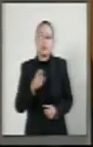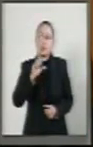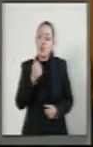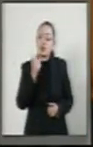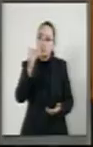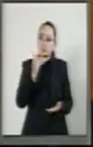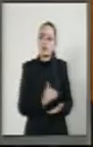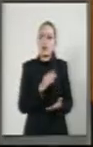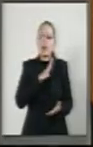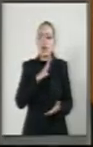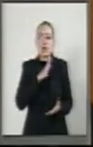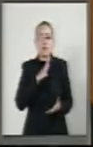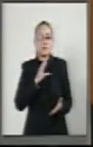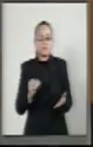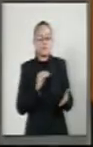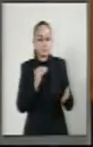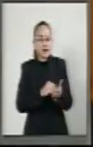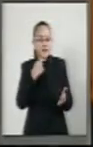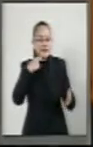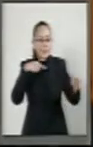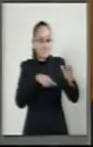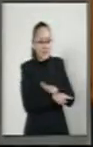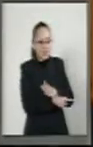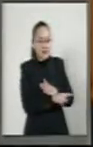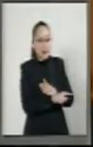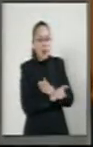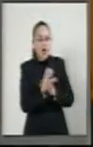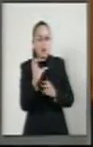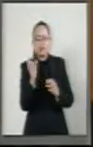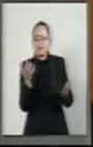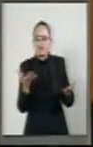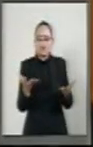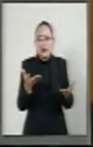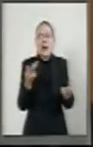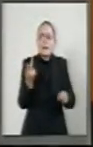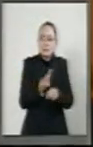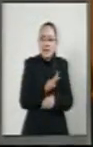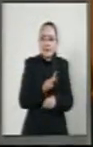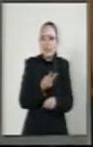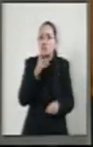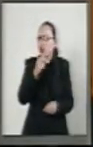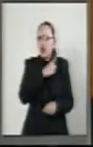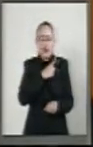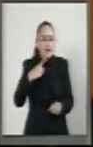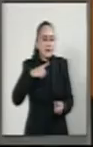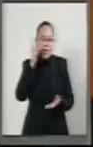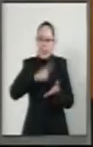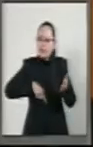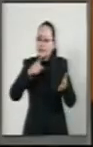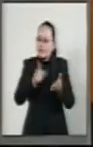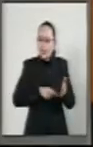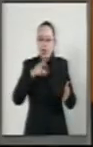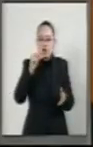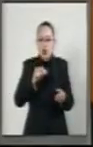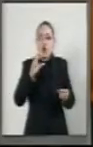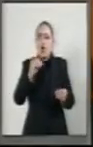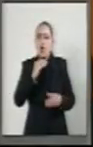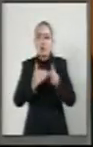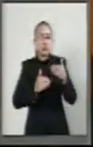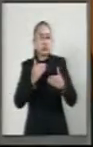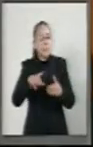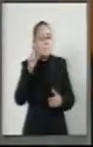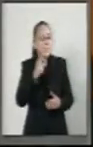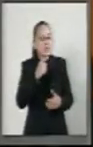es que la interposición de la demanda en la vía incorrecta no debe provocar una nulidad, improcedencia o sobreseguimiento del